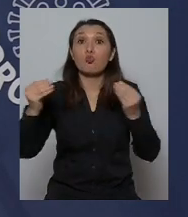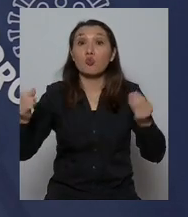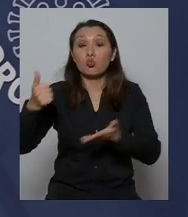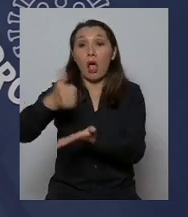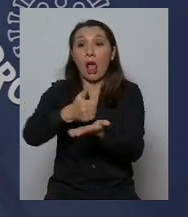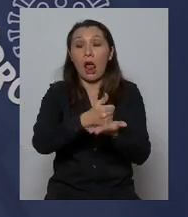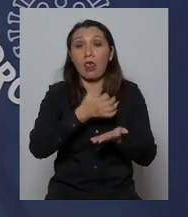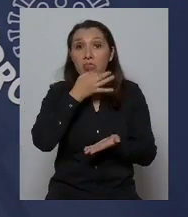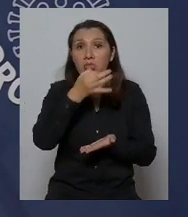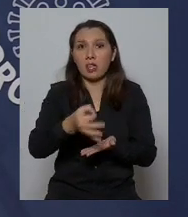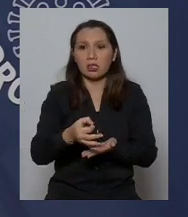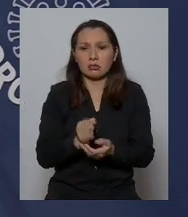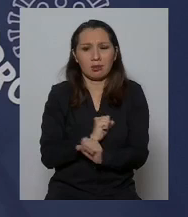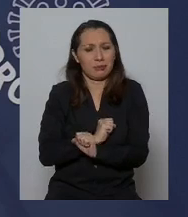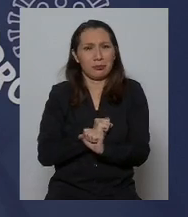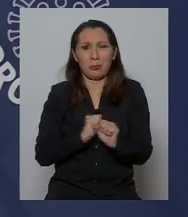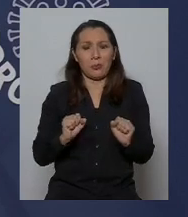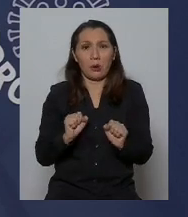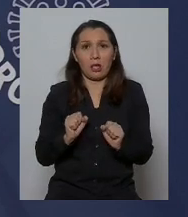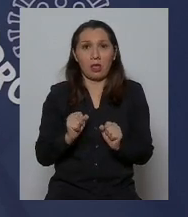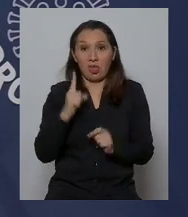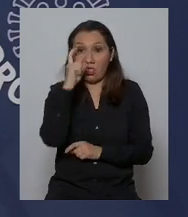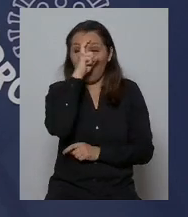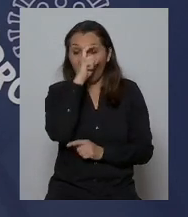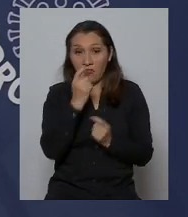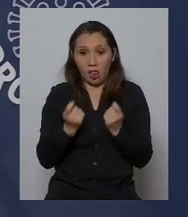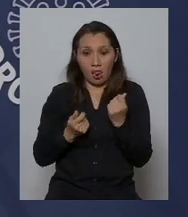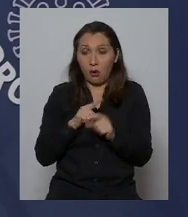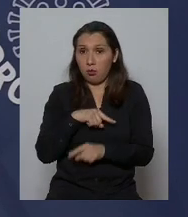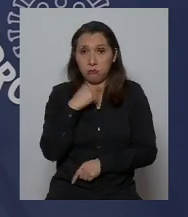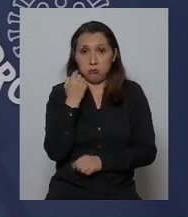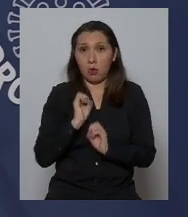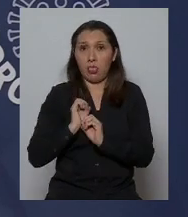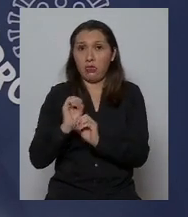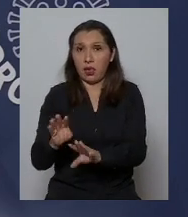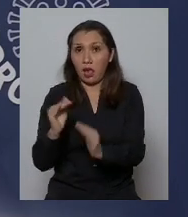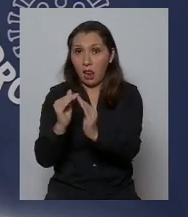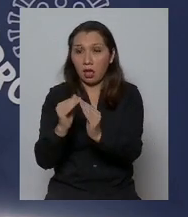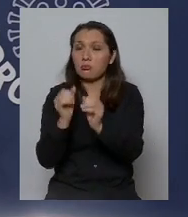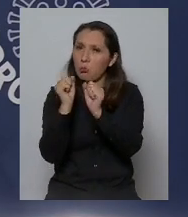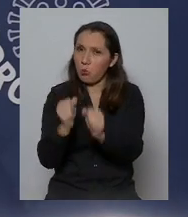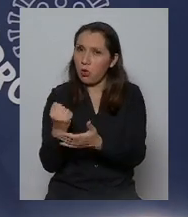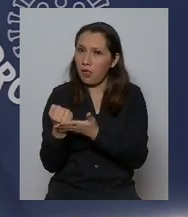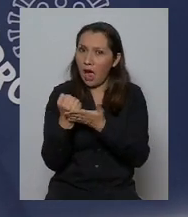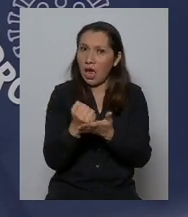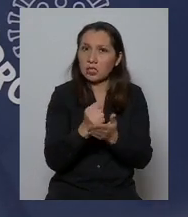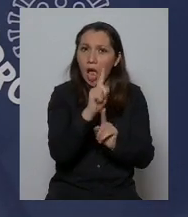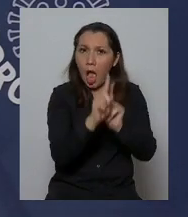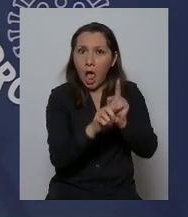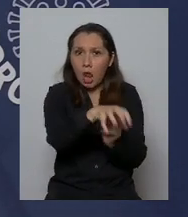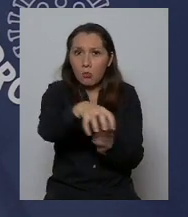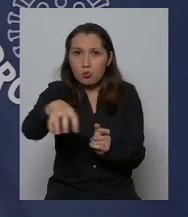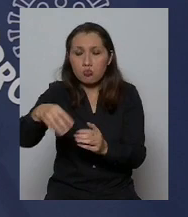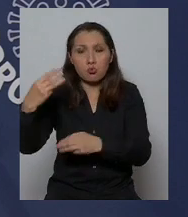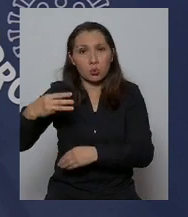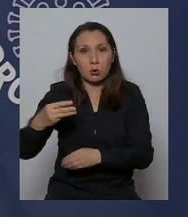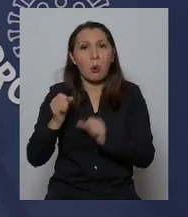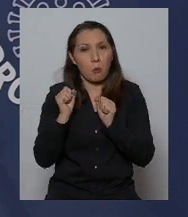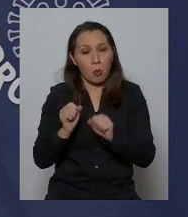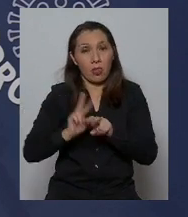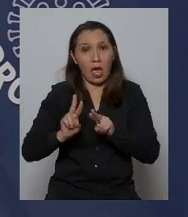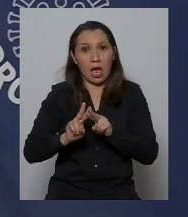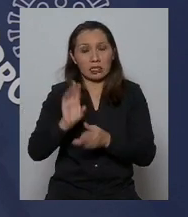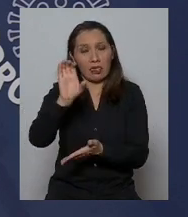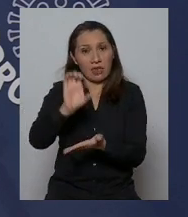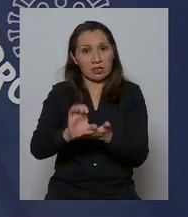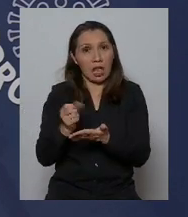alcaldes han dicho que no es posible porque tienen dificultades económicas ¿se podría ayudar a esos municipios? ¿se puede hacer algo por